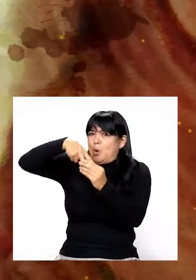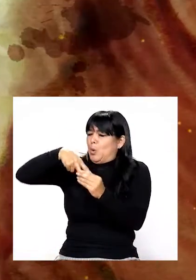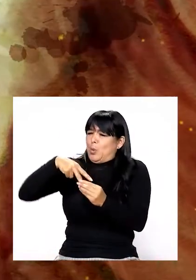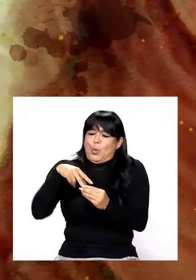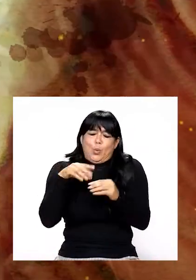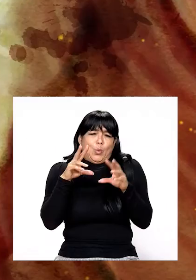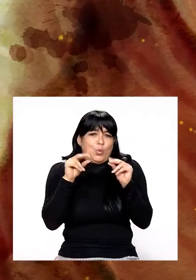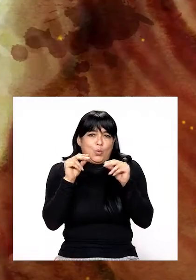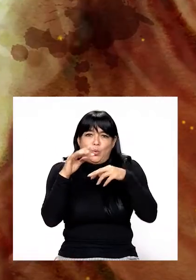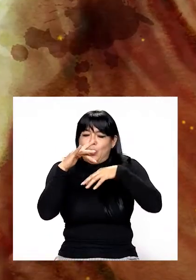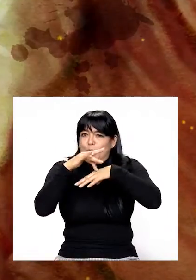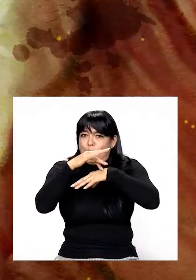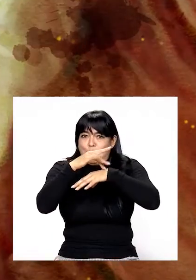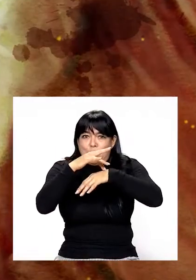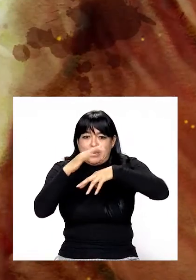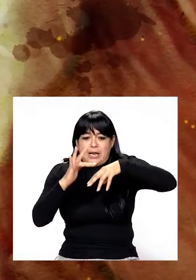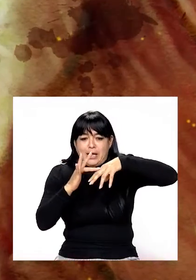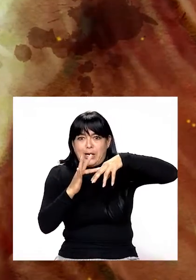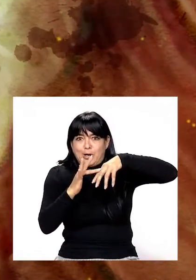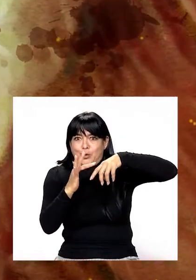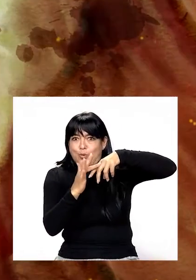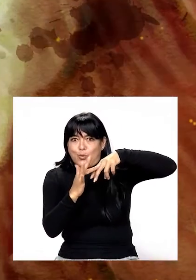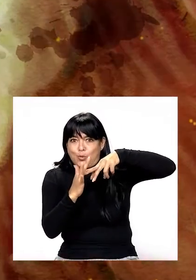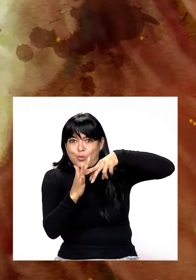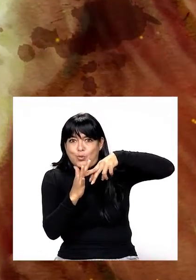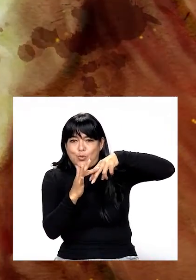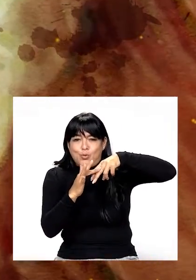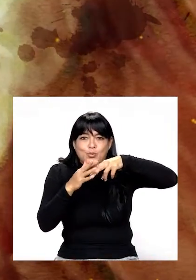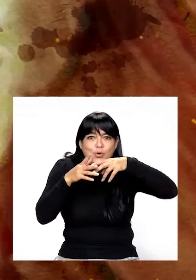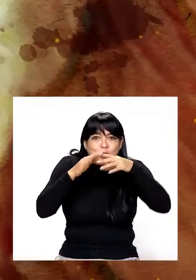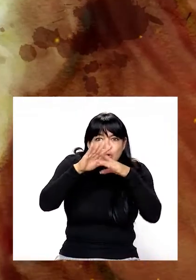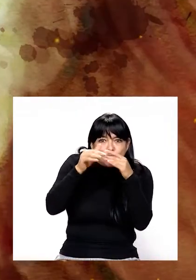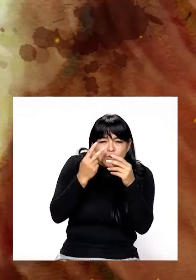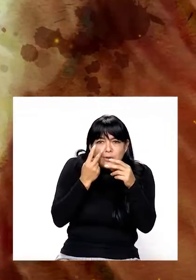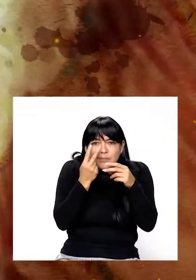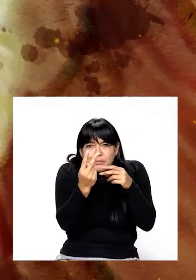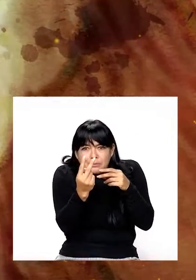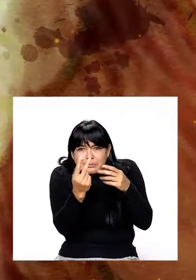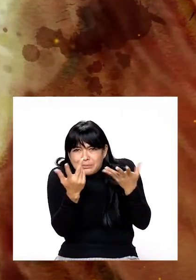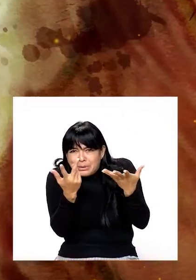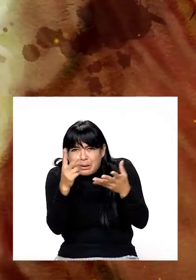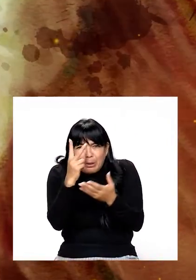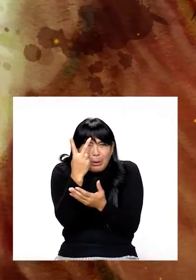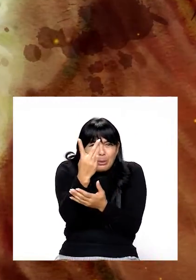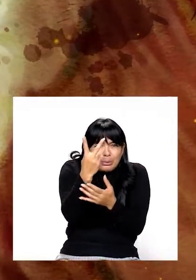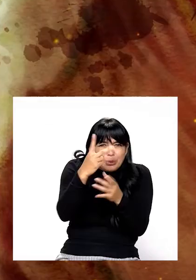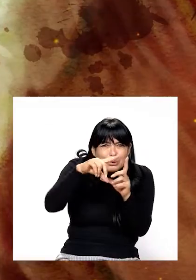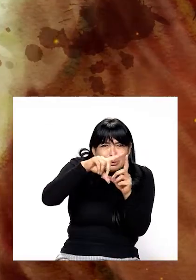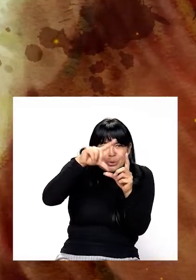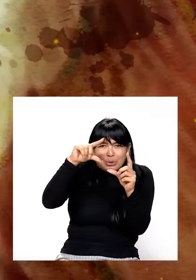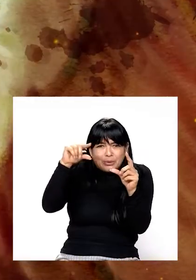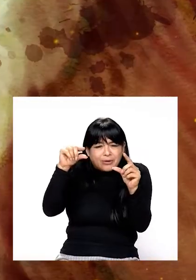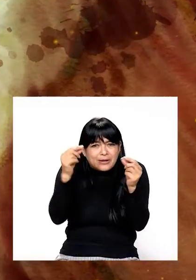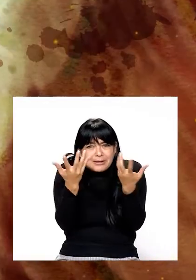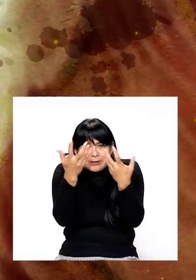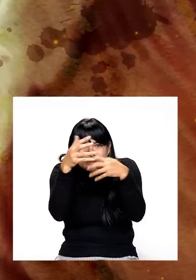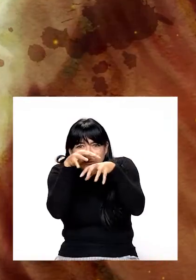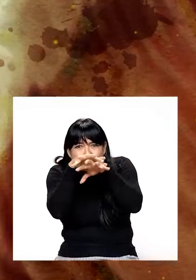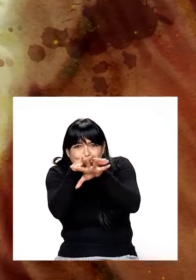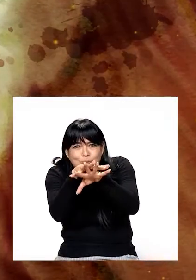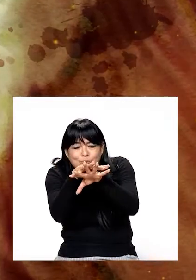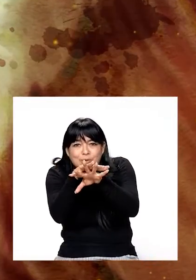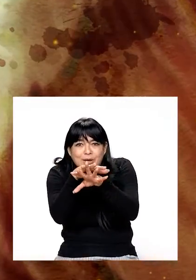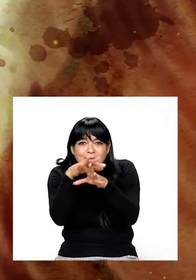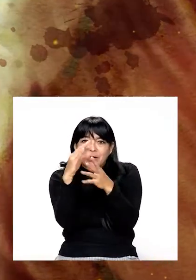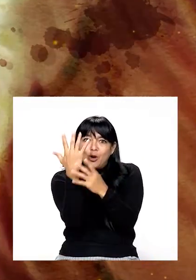extravagante que solo se tocaban en las rodillas y, además, mirándolas de frente, parecían dos hojas de